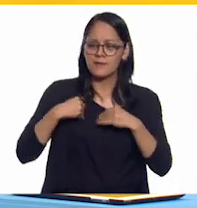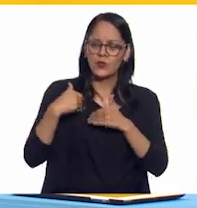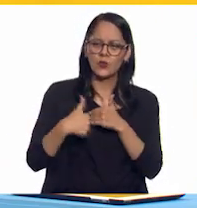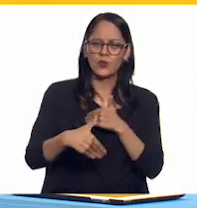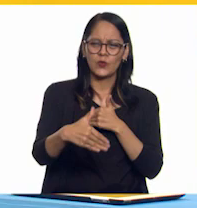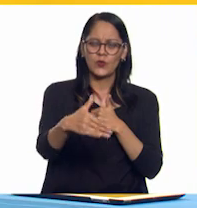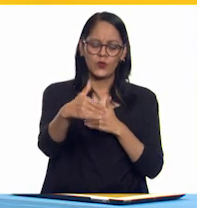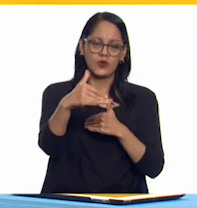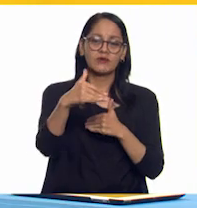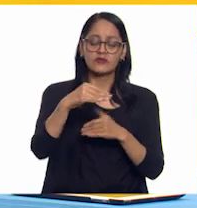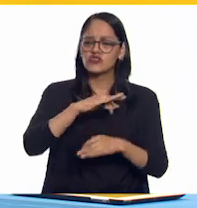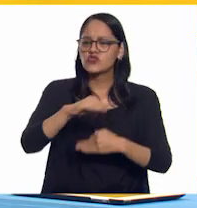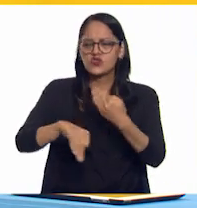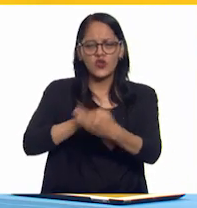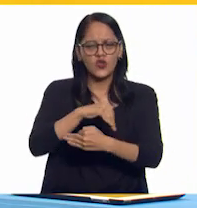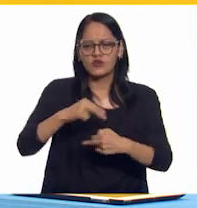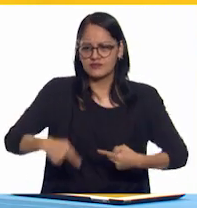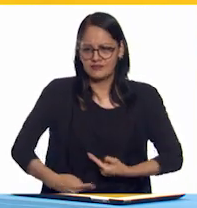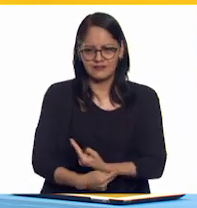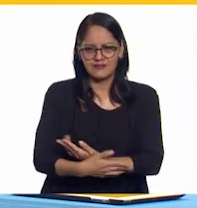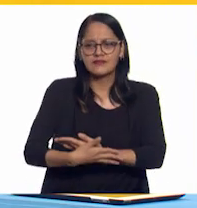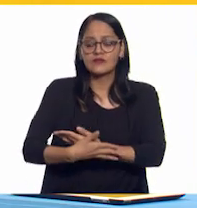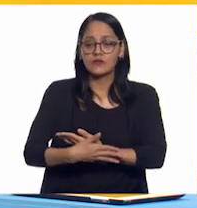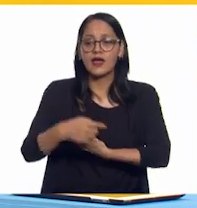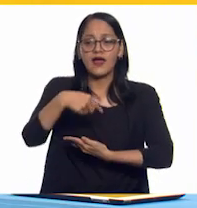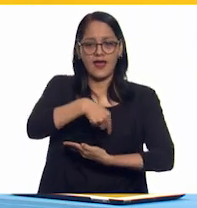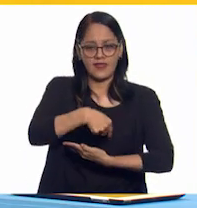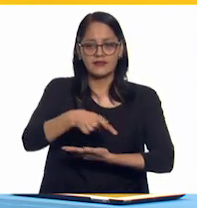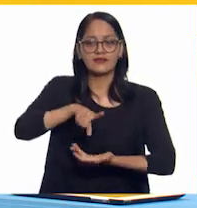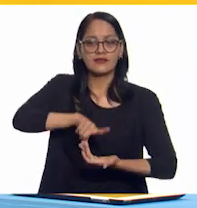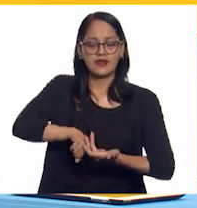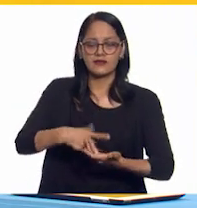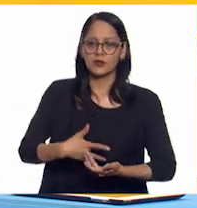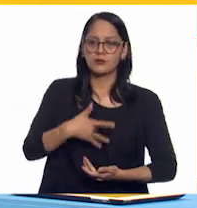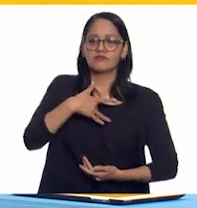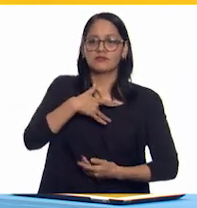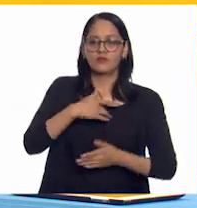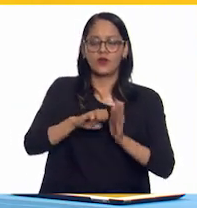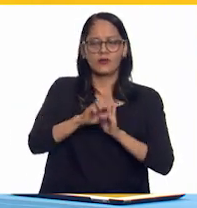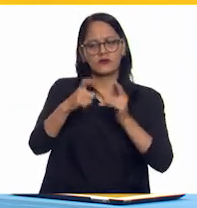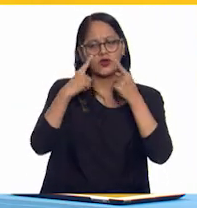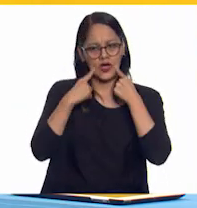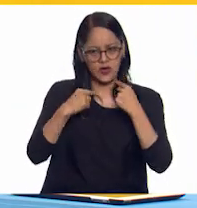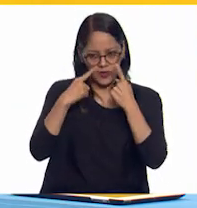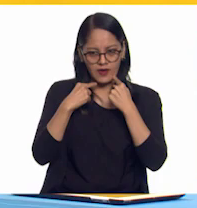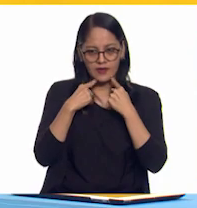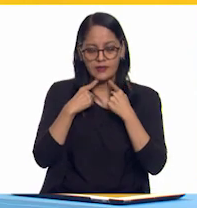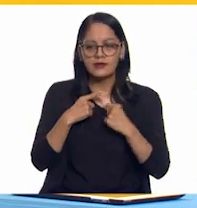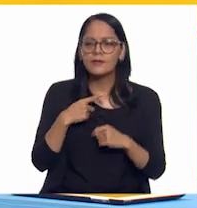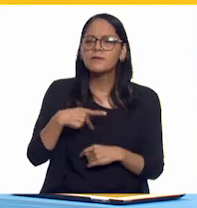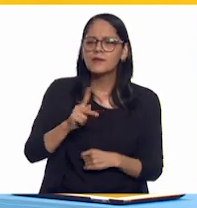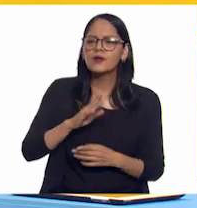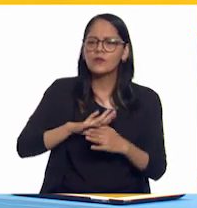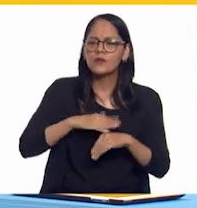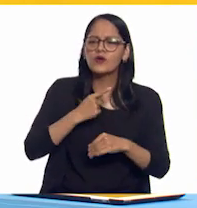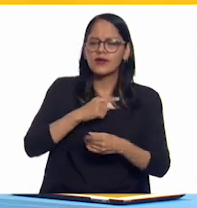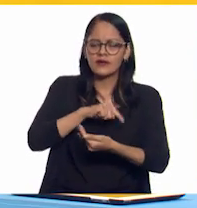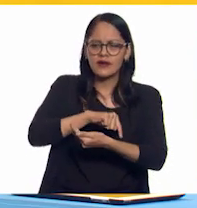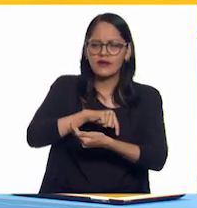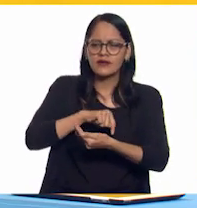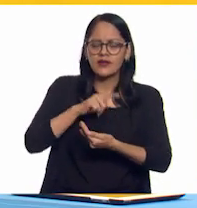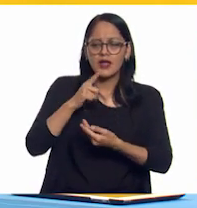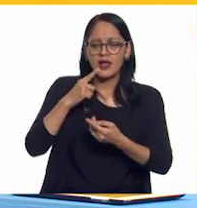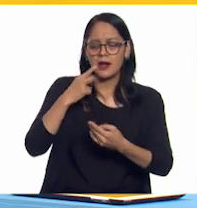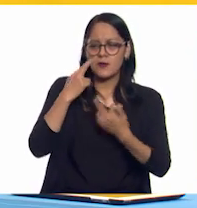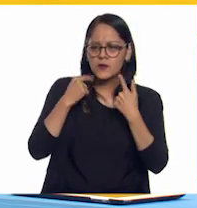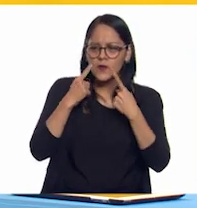Todas y todos nacemos con la capacidad de reaccionar, como por ejemplo llorar, pero las razones por las que lloramos van